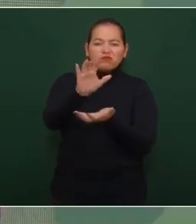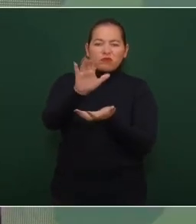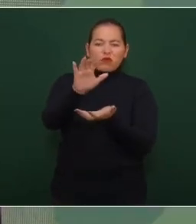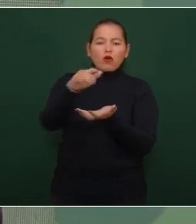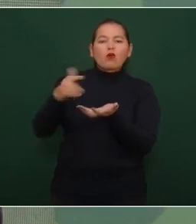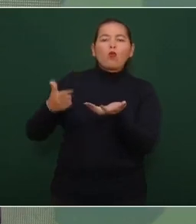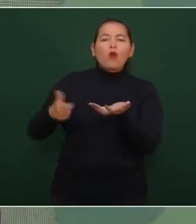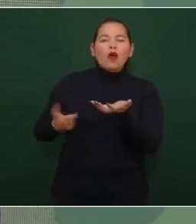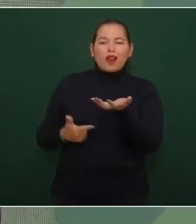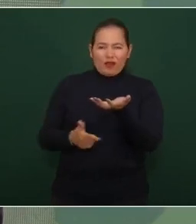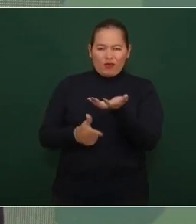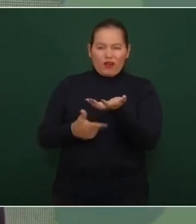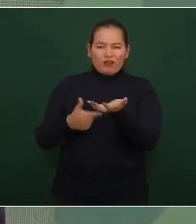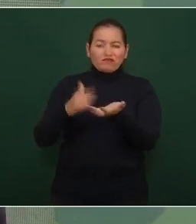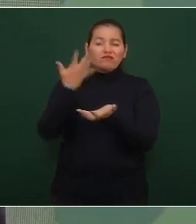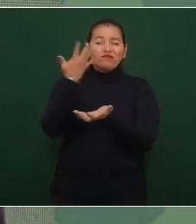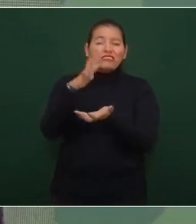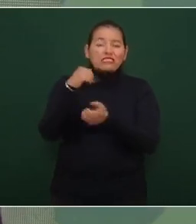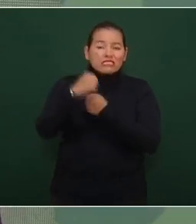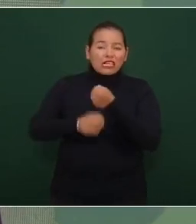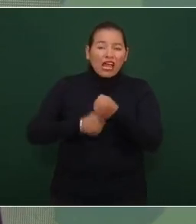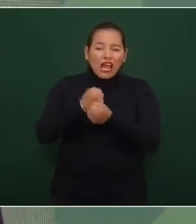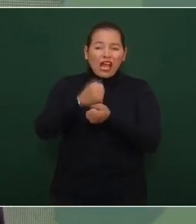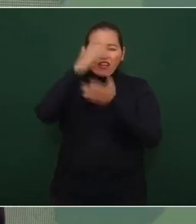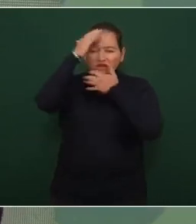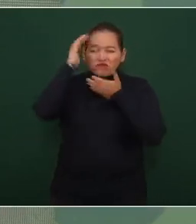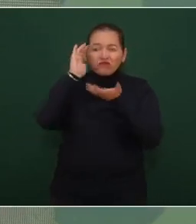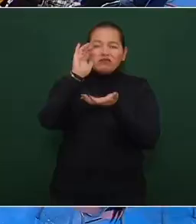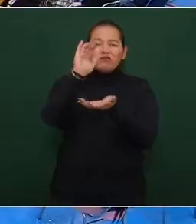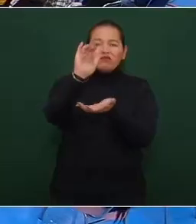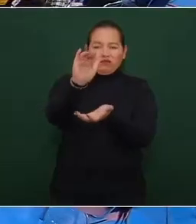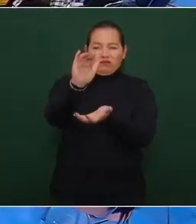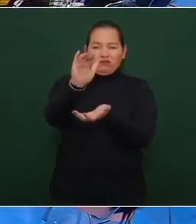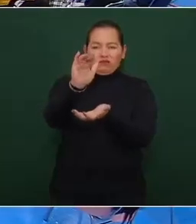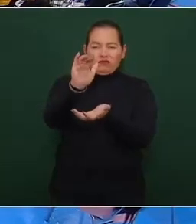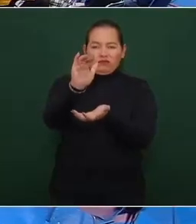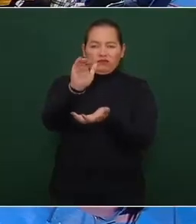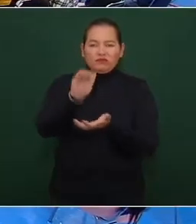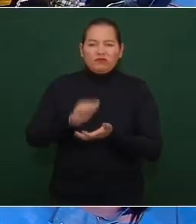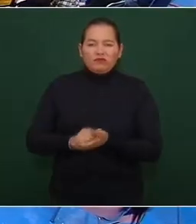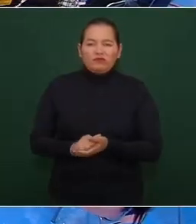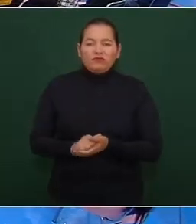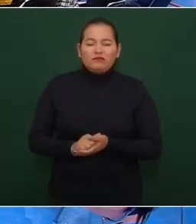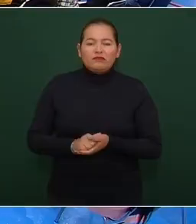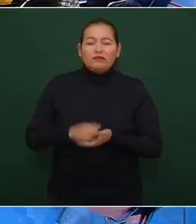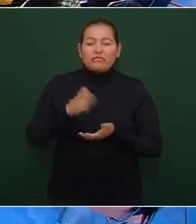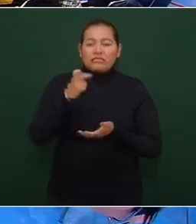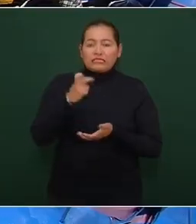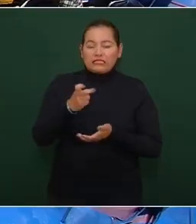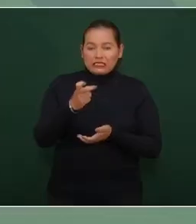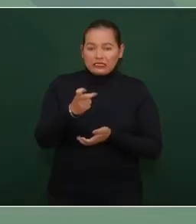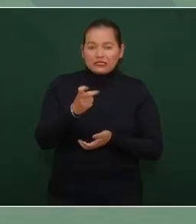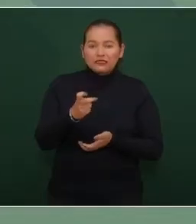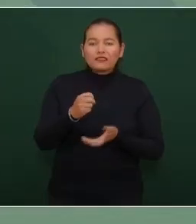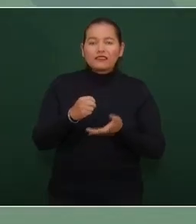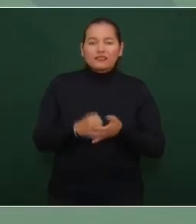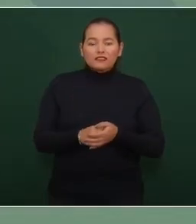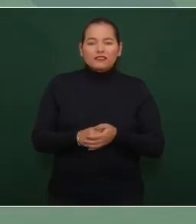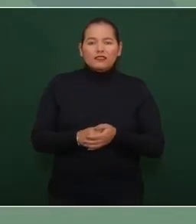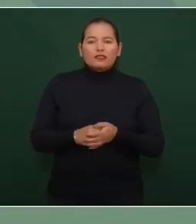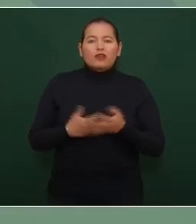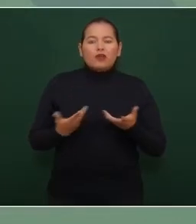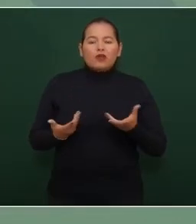Guanajuato 10 años y eso pues no desaparece eso se va